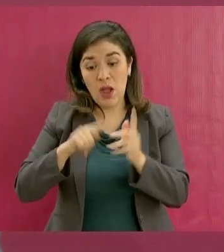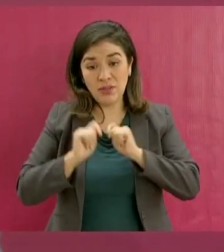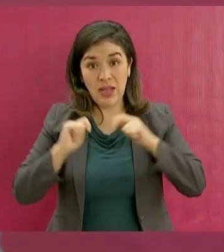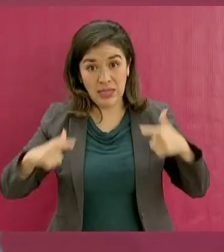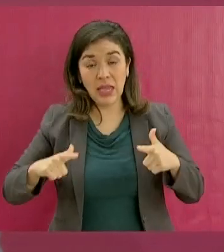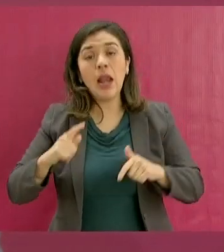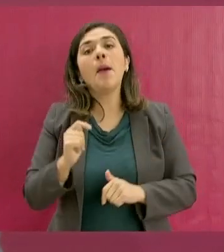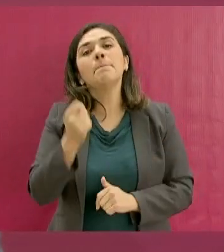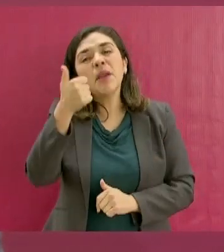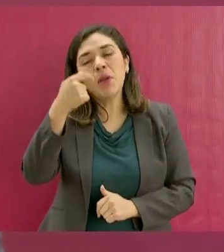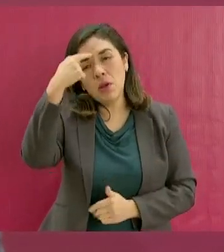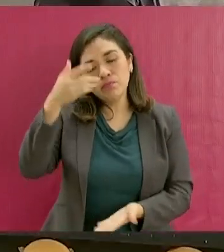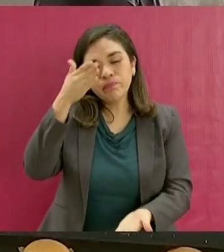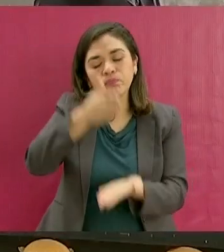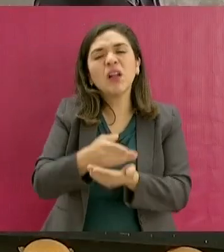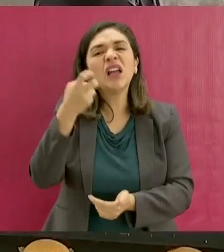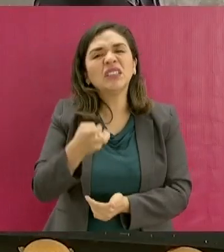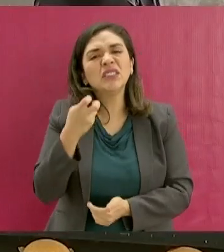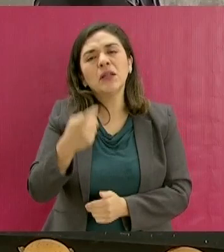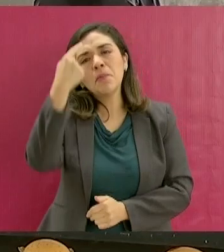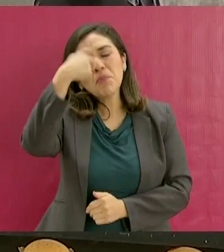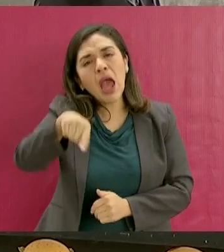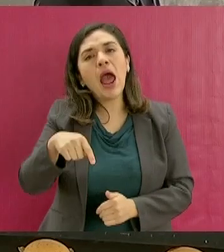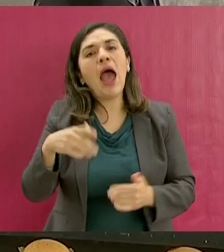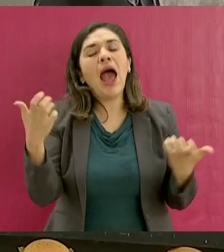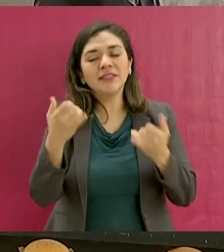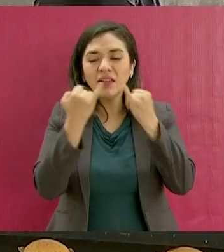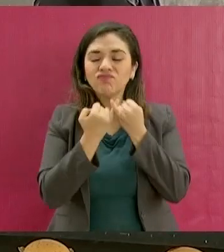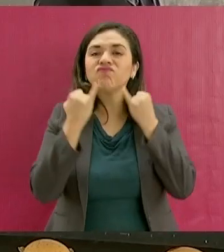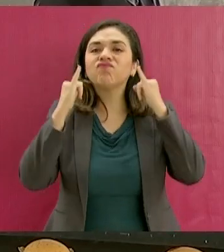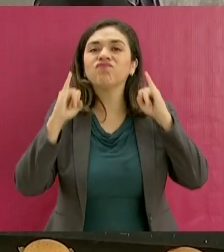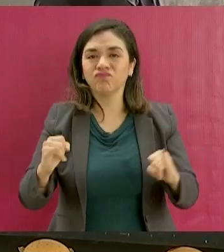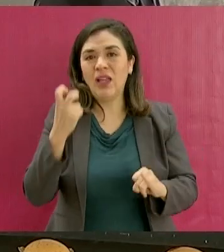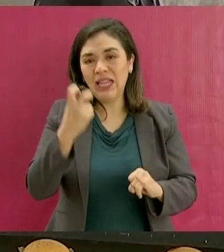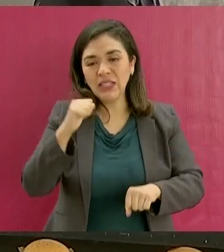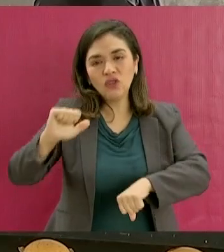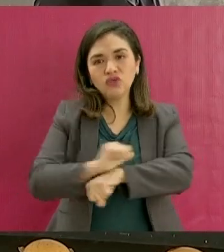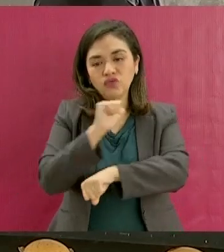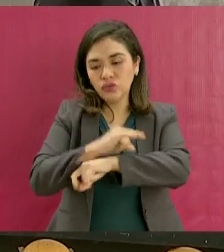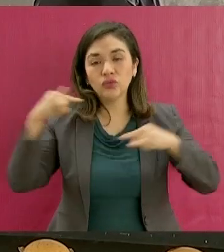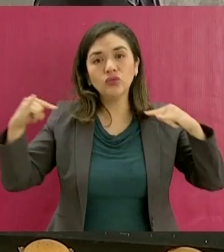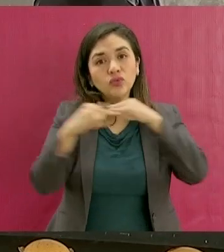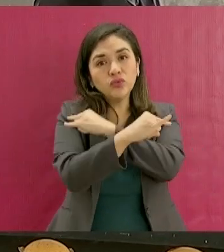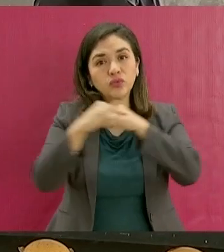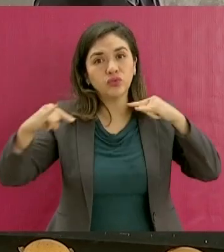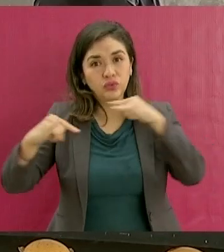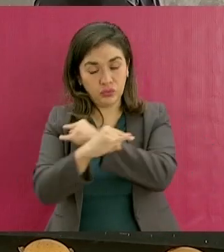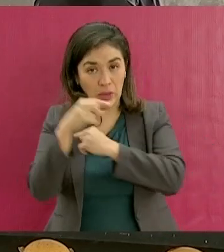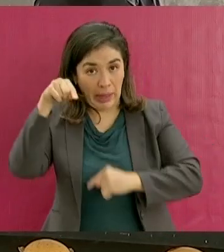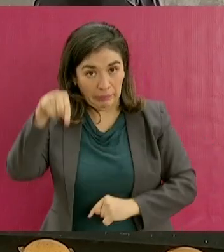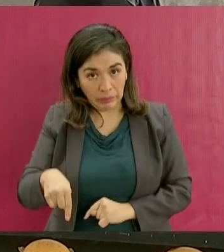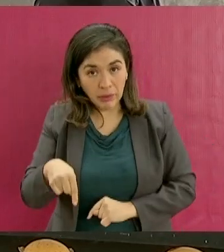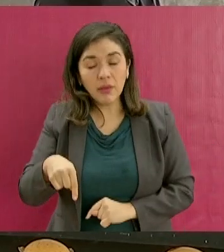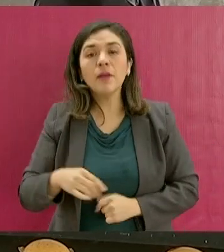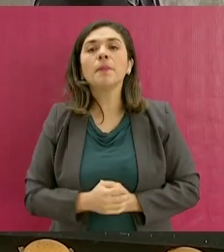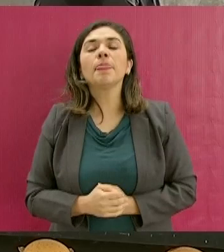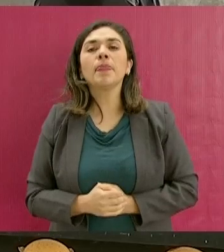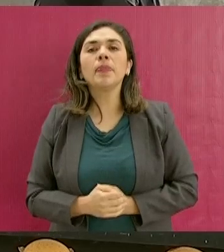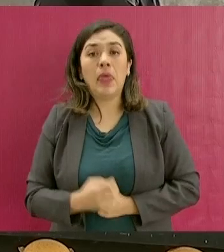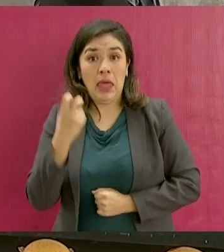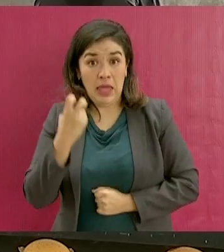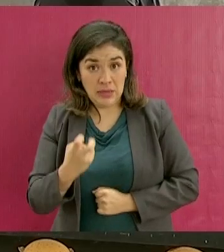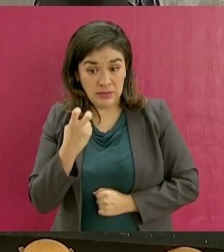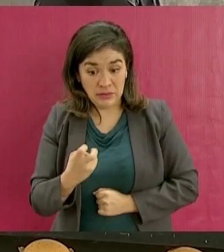para inaugurar este parque vehicular que va